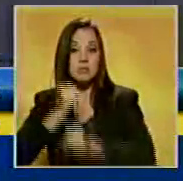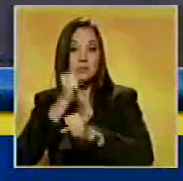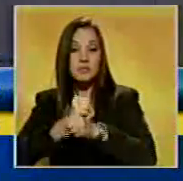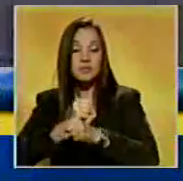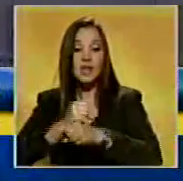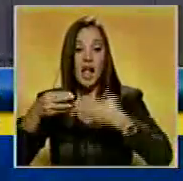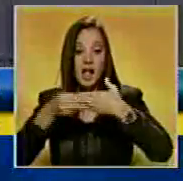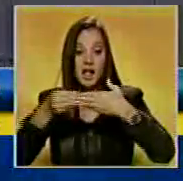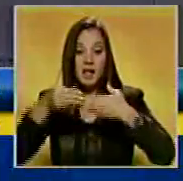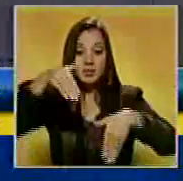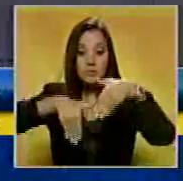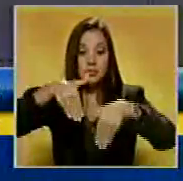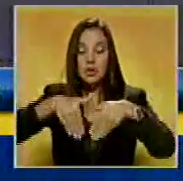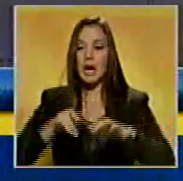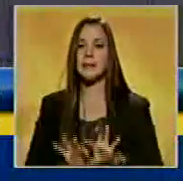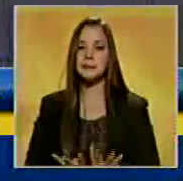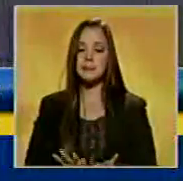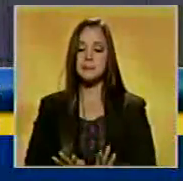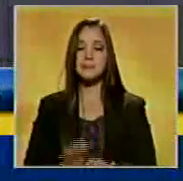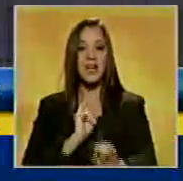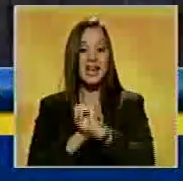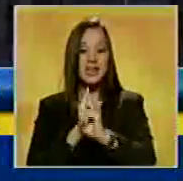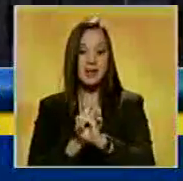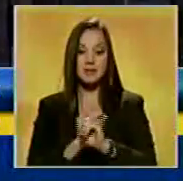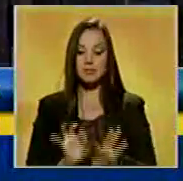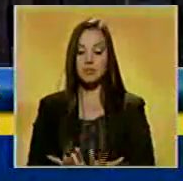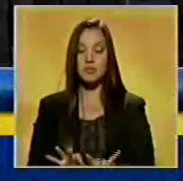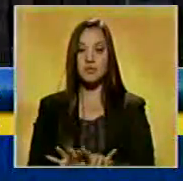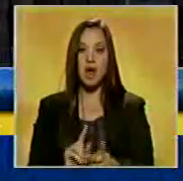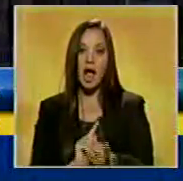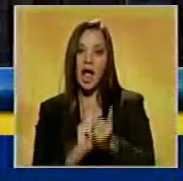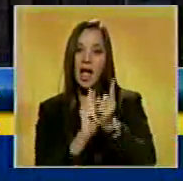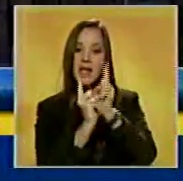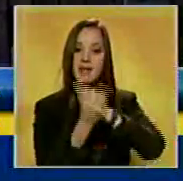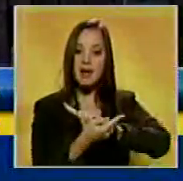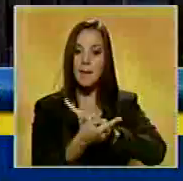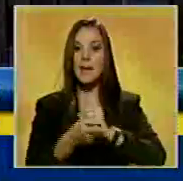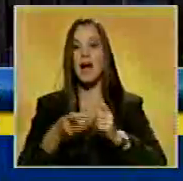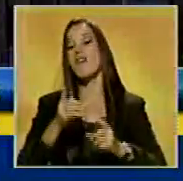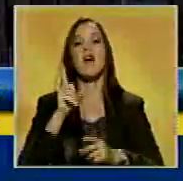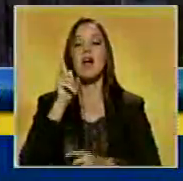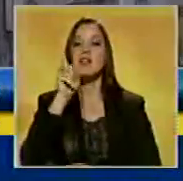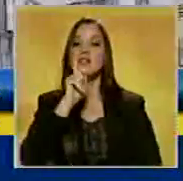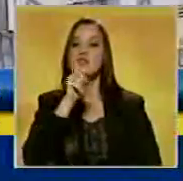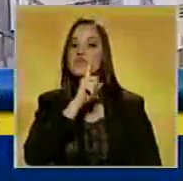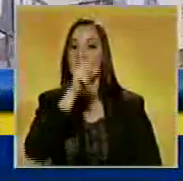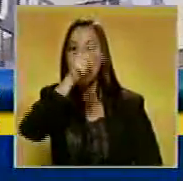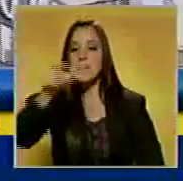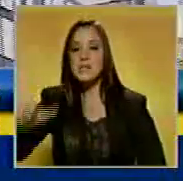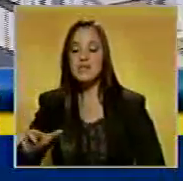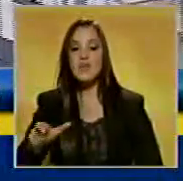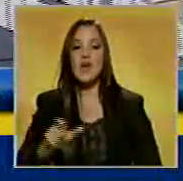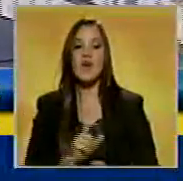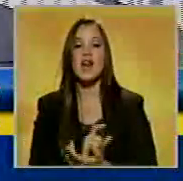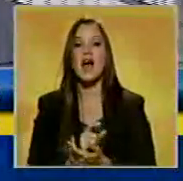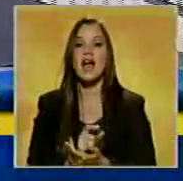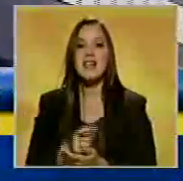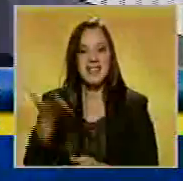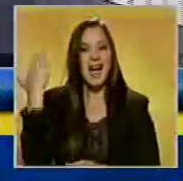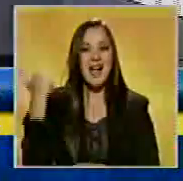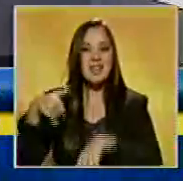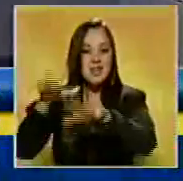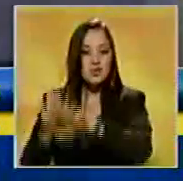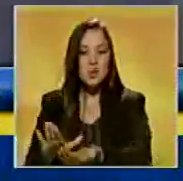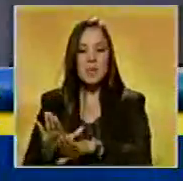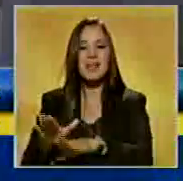ingresaban al sistema electrónico de ese organismo para alterar los datos de usuarios suspendidos por uso irregular de divisas